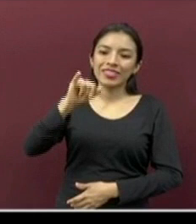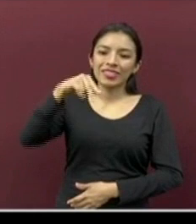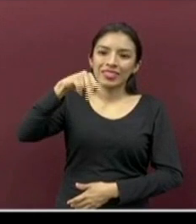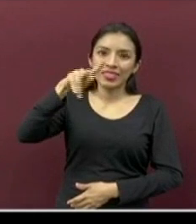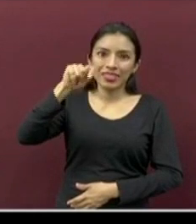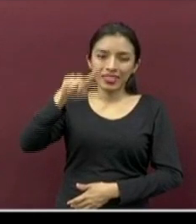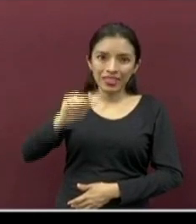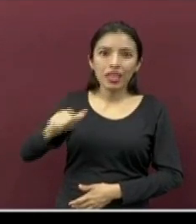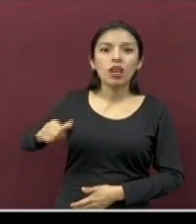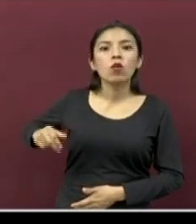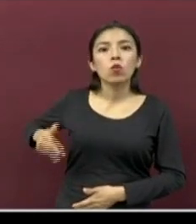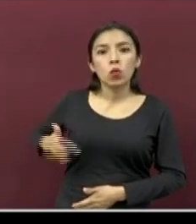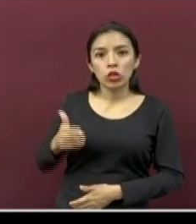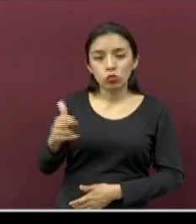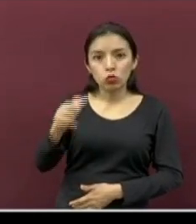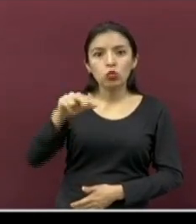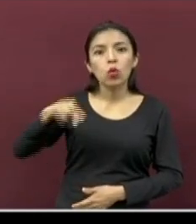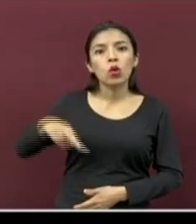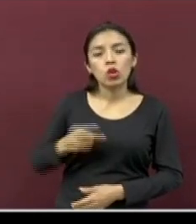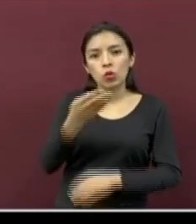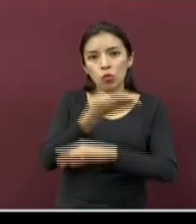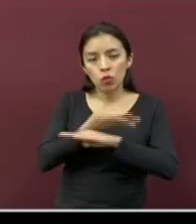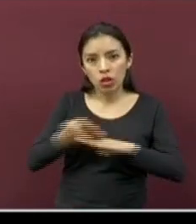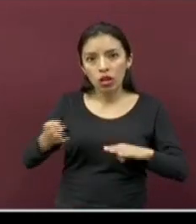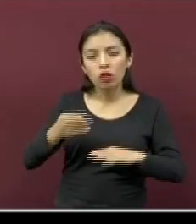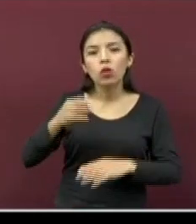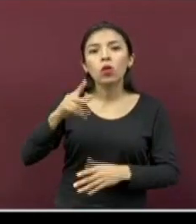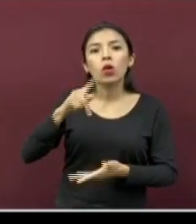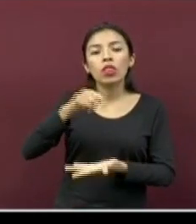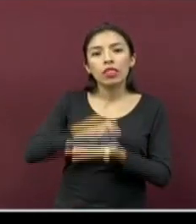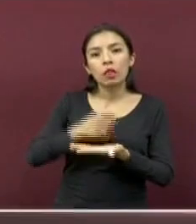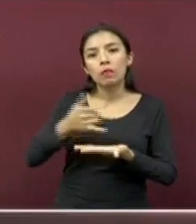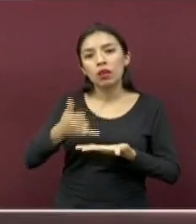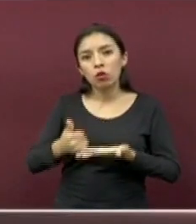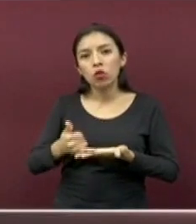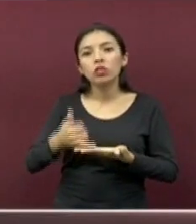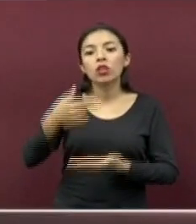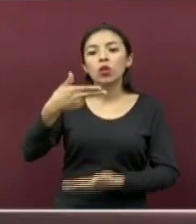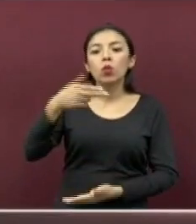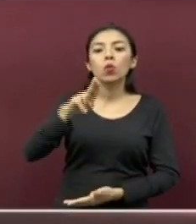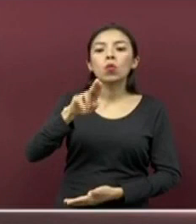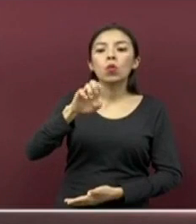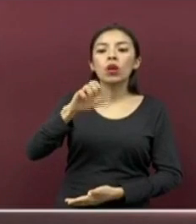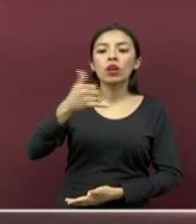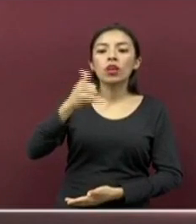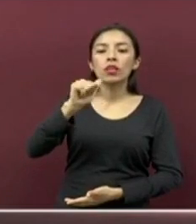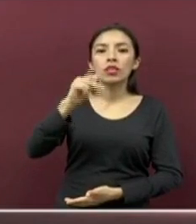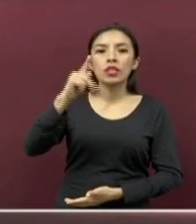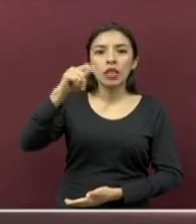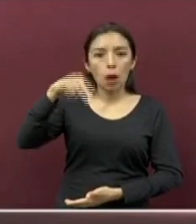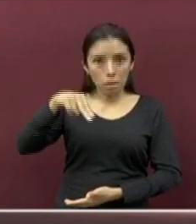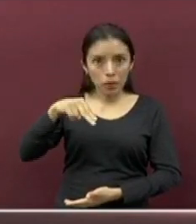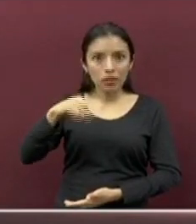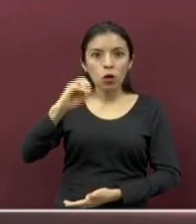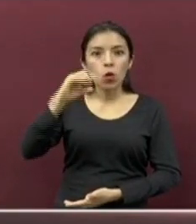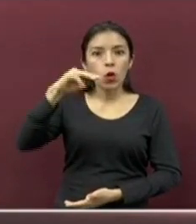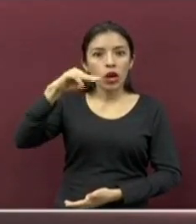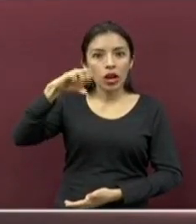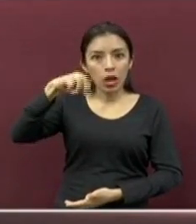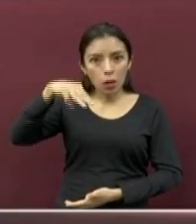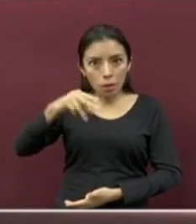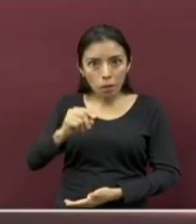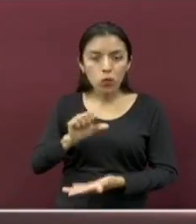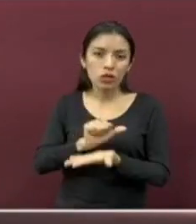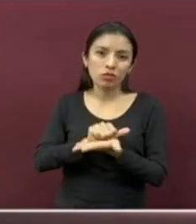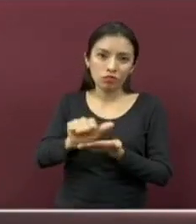Blanco, Tlapacoyan, Huellapan de Ocampo y José Azueta. Como se pueden dar cuenta, es claro que los movimientos